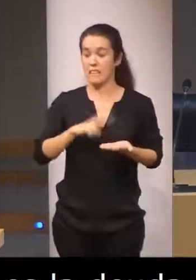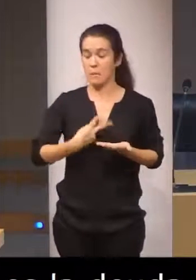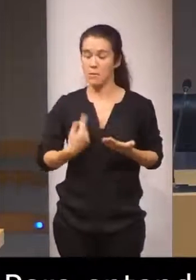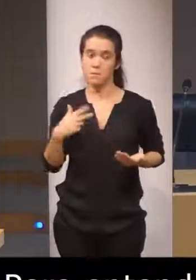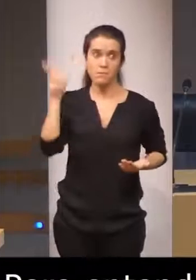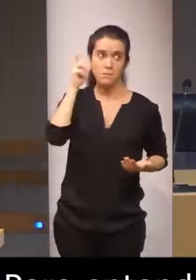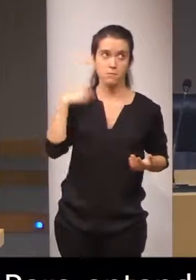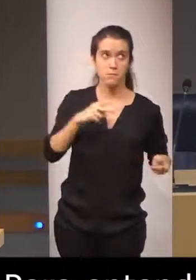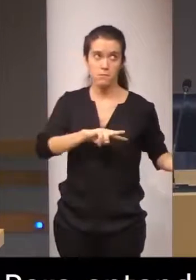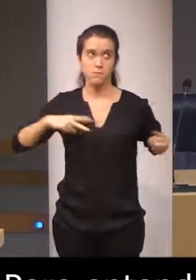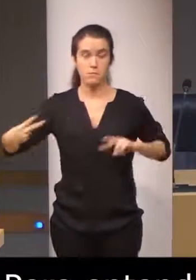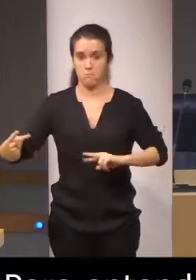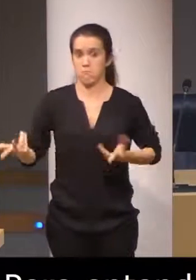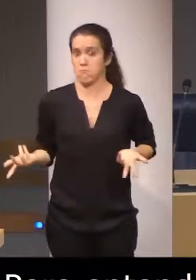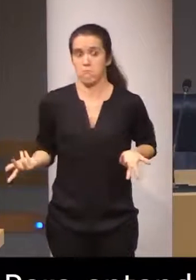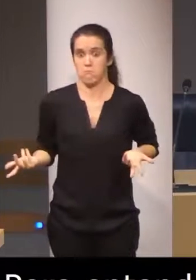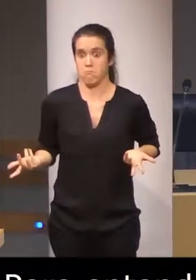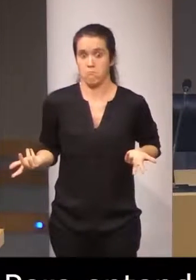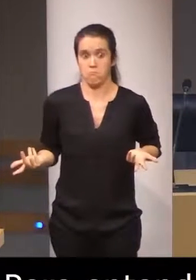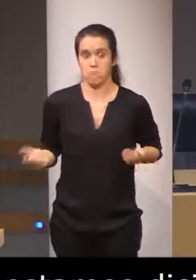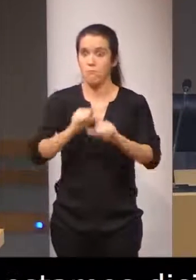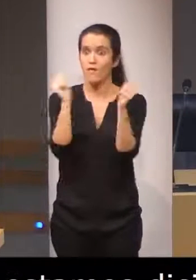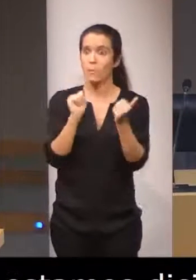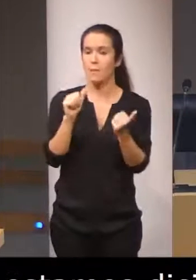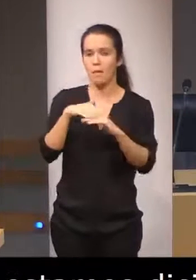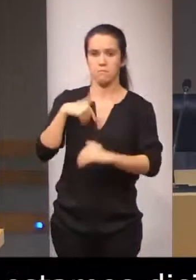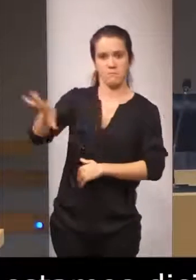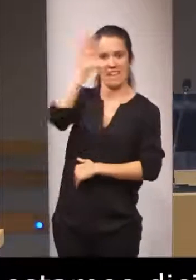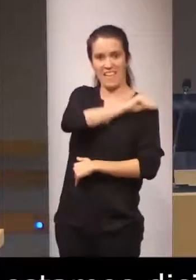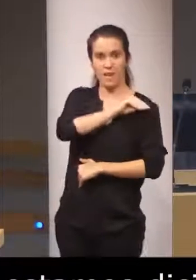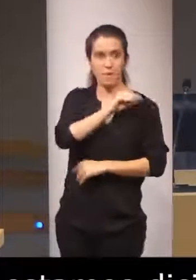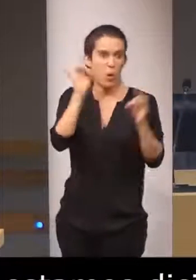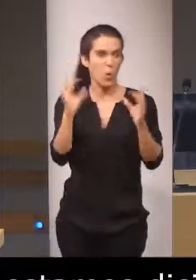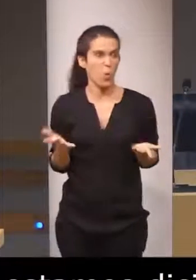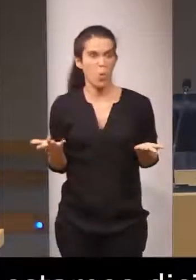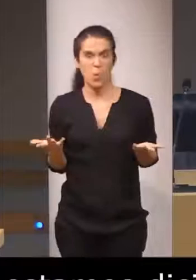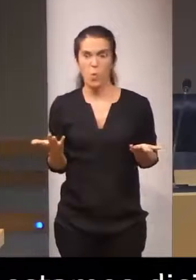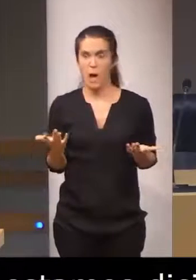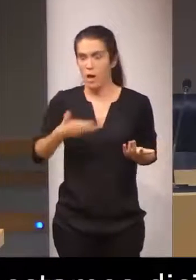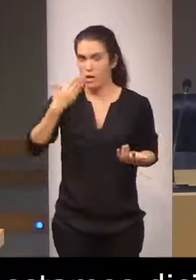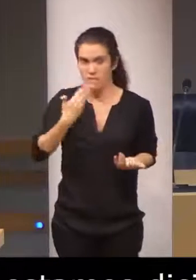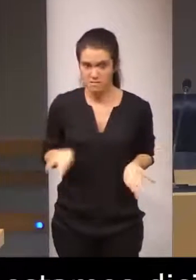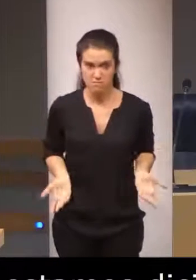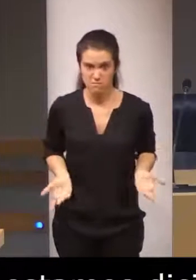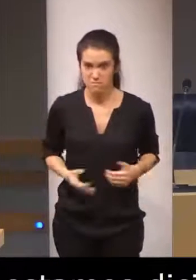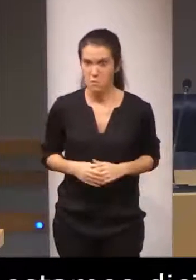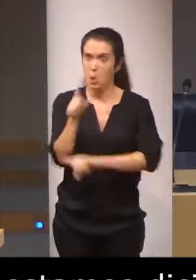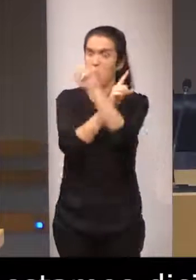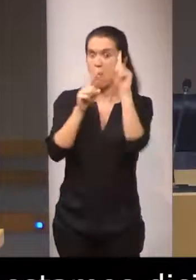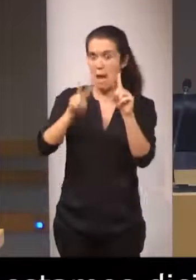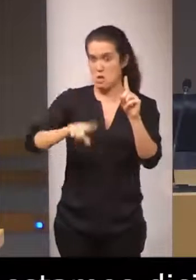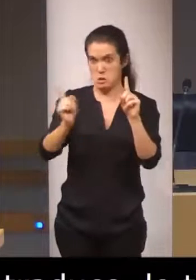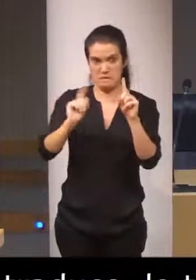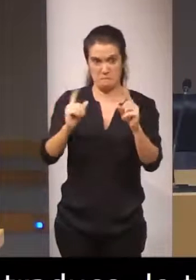lo traduce de manera comprensible. Pero eso ocurre también con el mundo de los oyentes. Ningún problema por ahí.